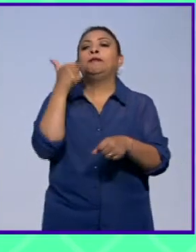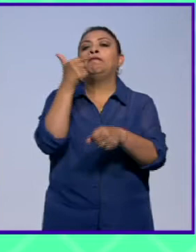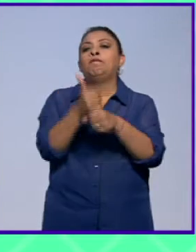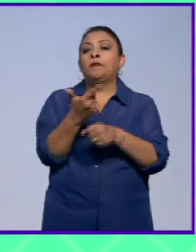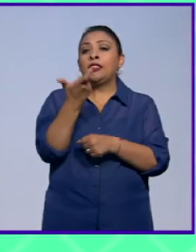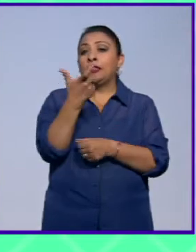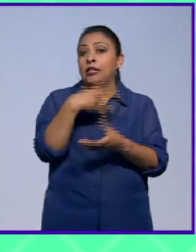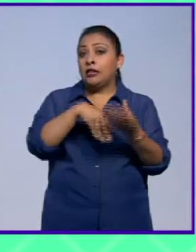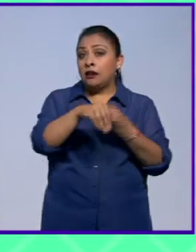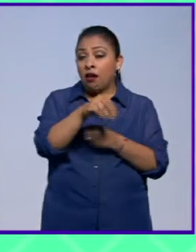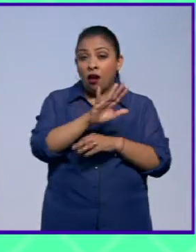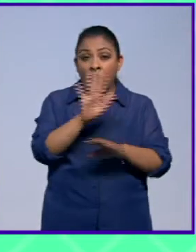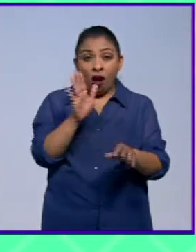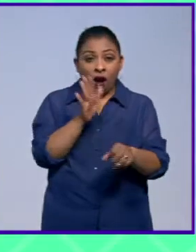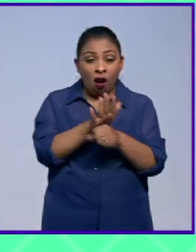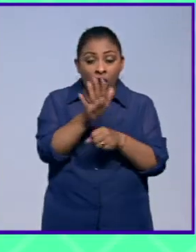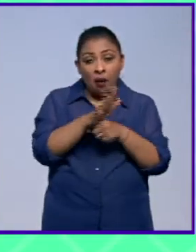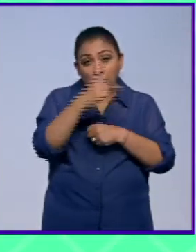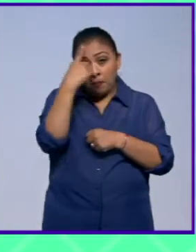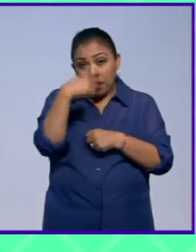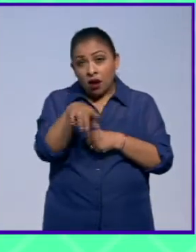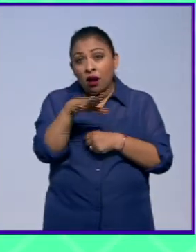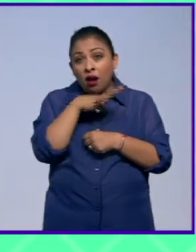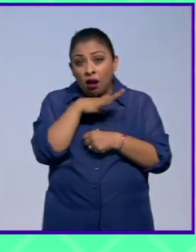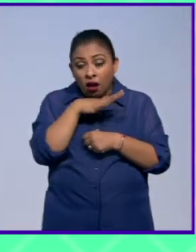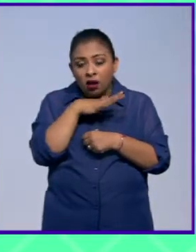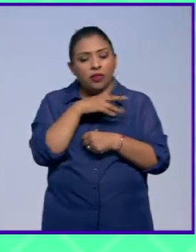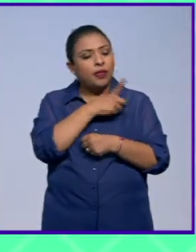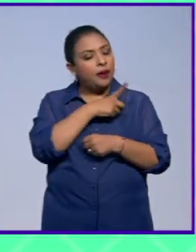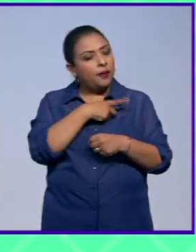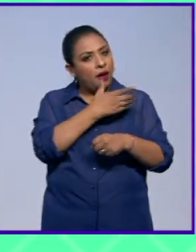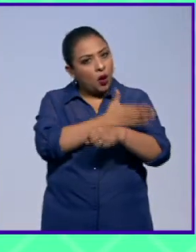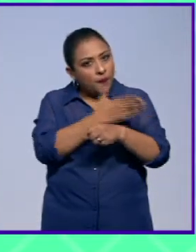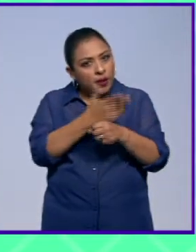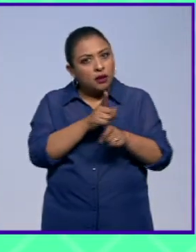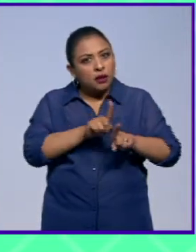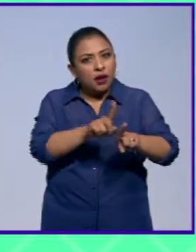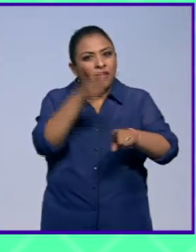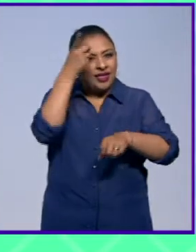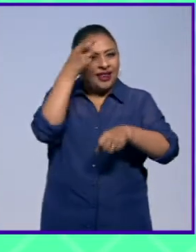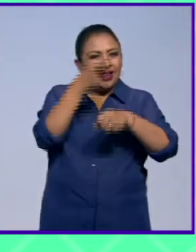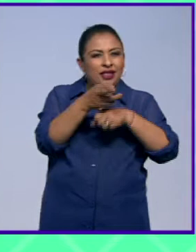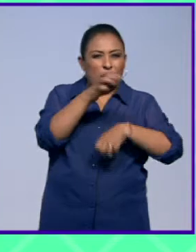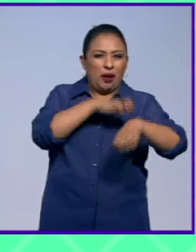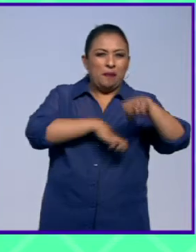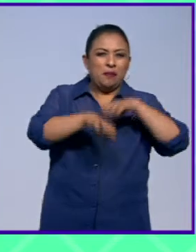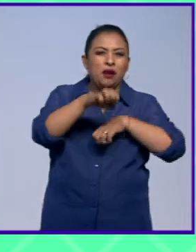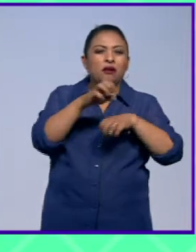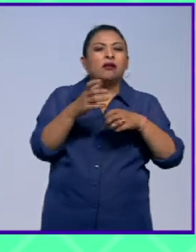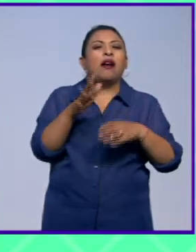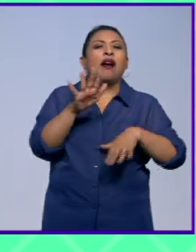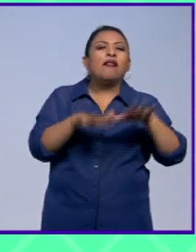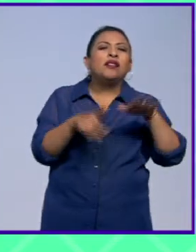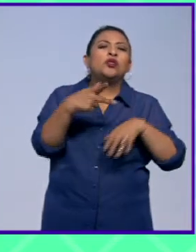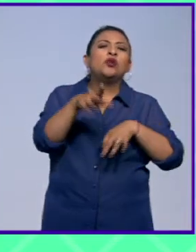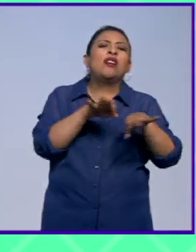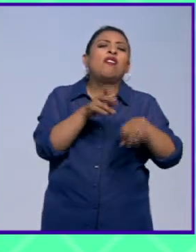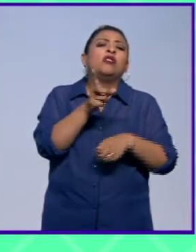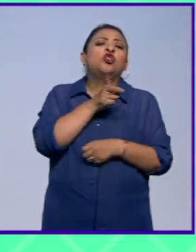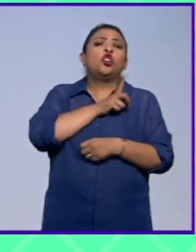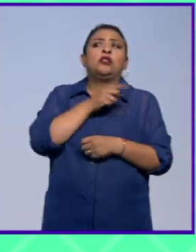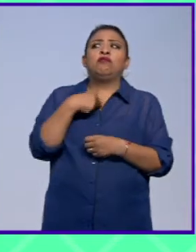para ayudar a una empresa a crecer ella necesita ser acompañada un dirigente de la empresa es siempre tan solo